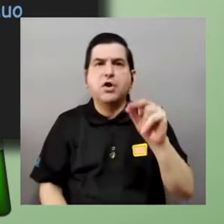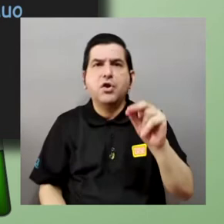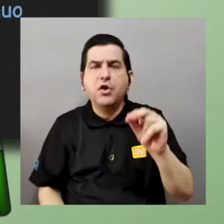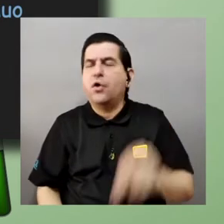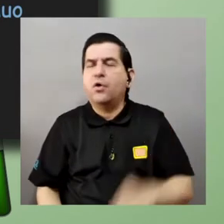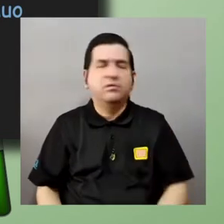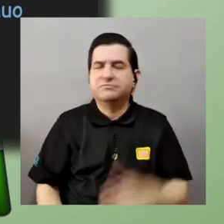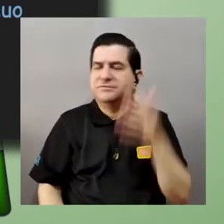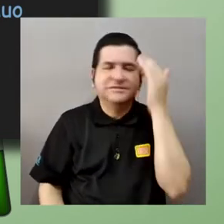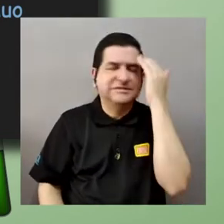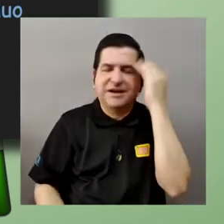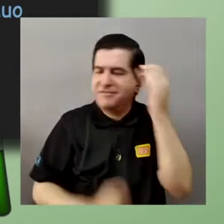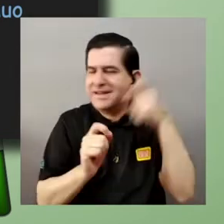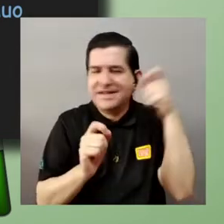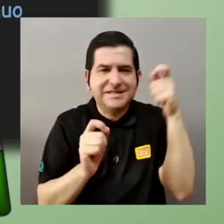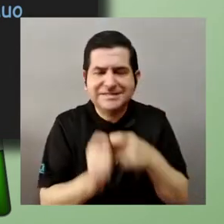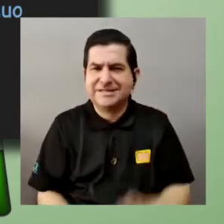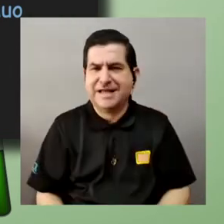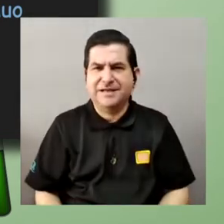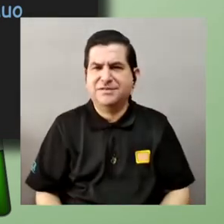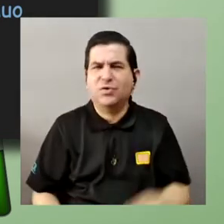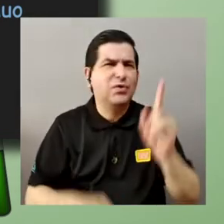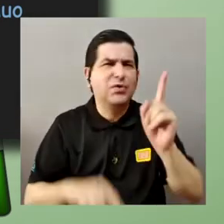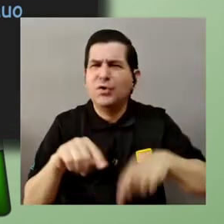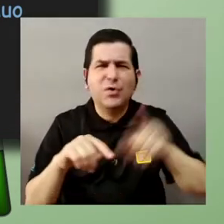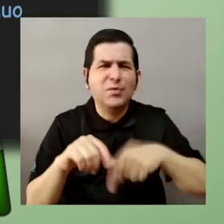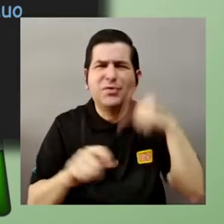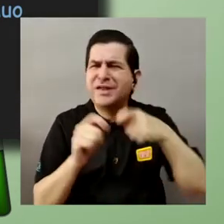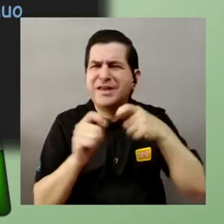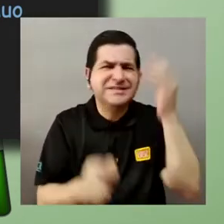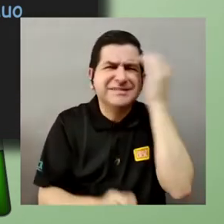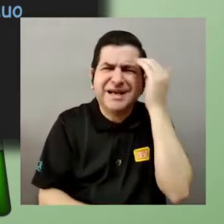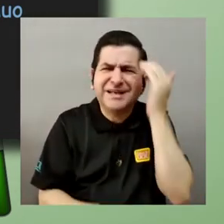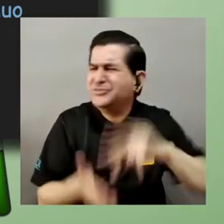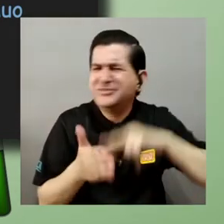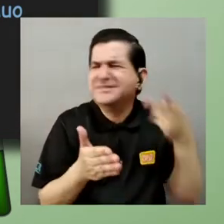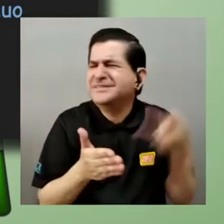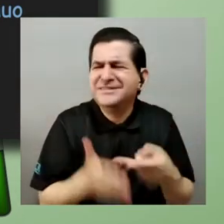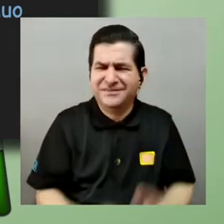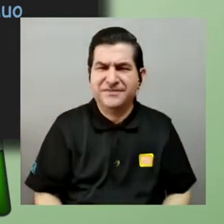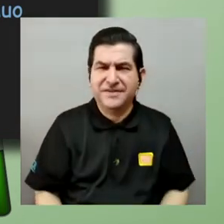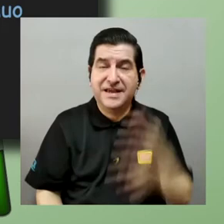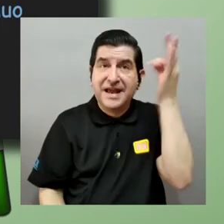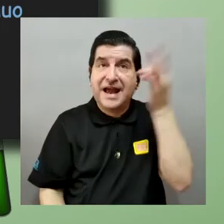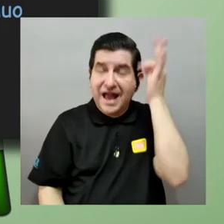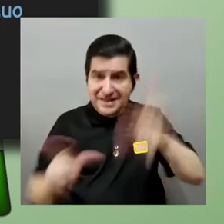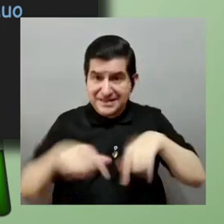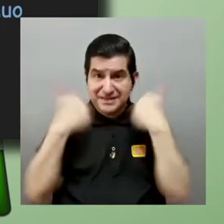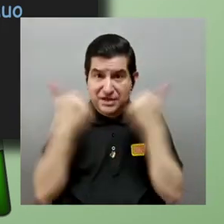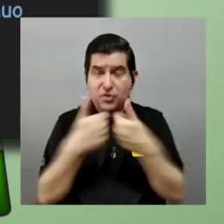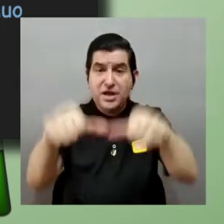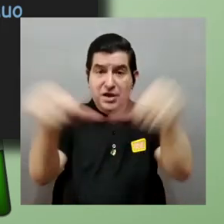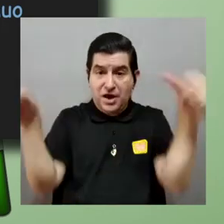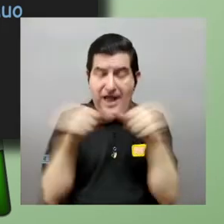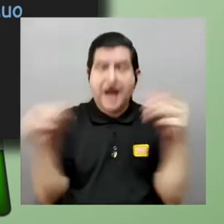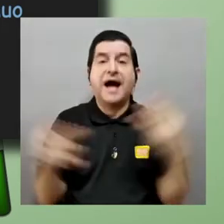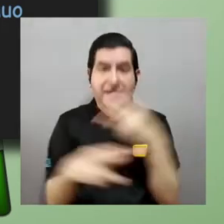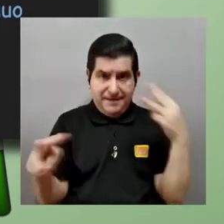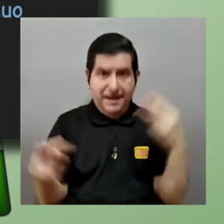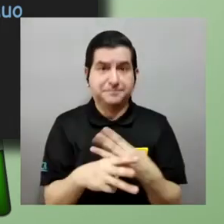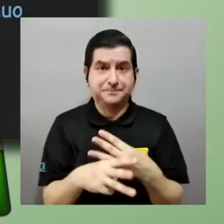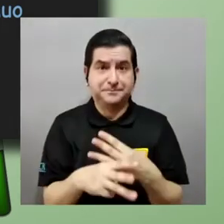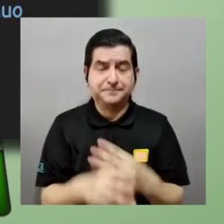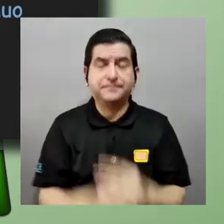qué significa esto de no es posible saber la teoría de conjuntos como una rama de las matemáticas tiene